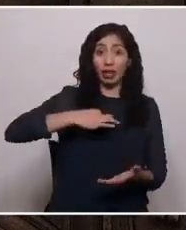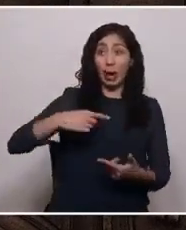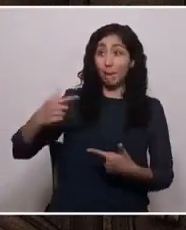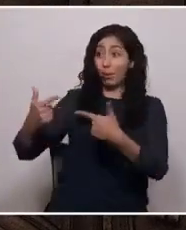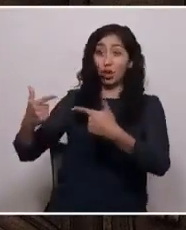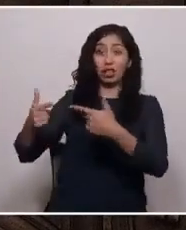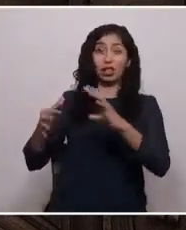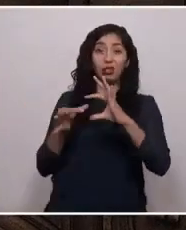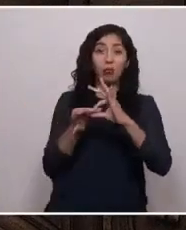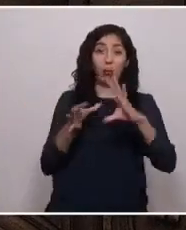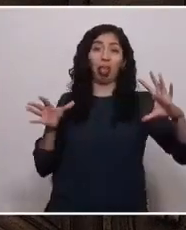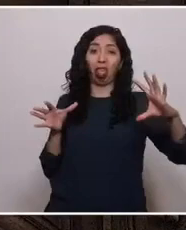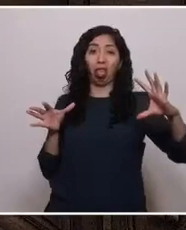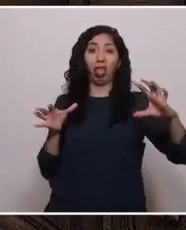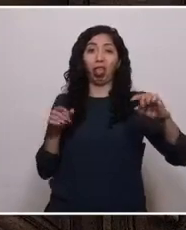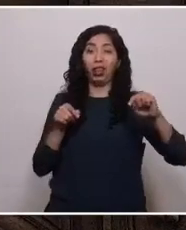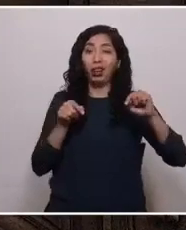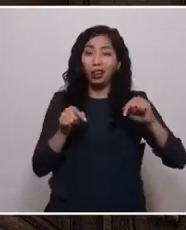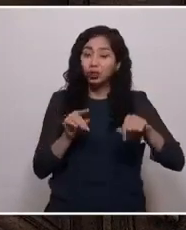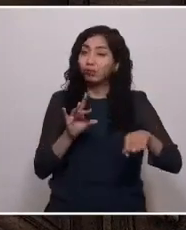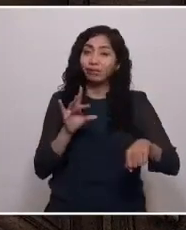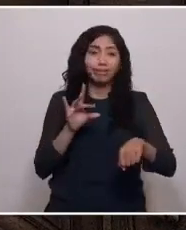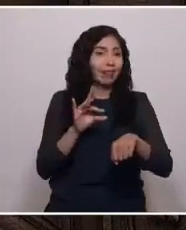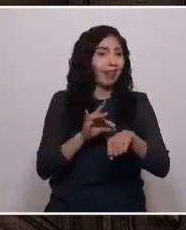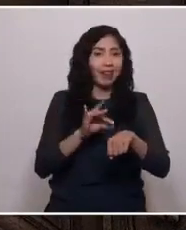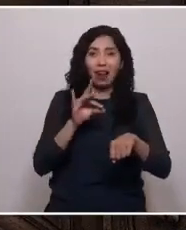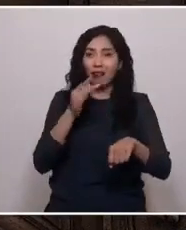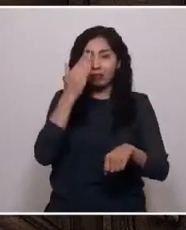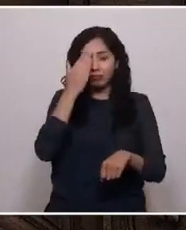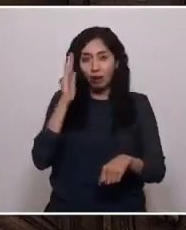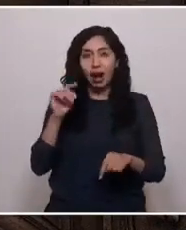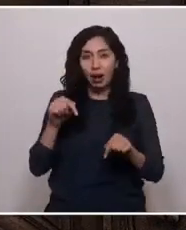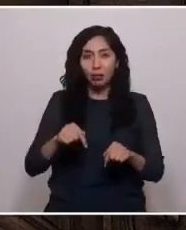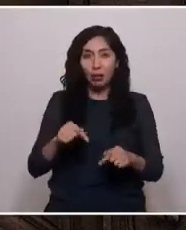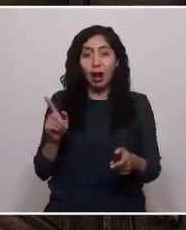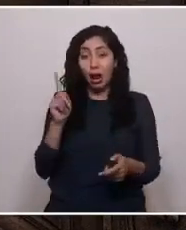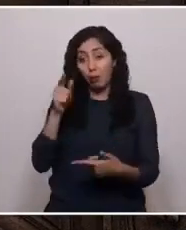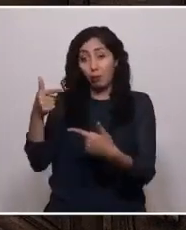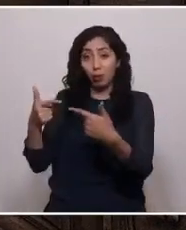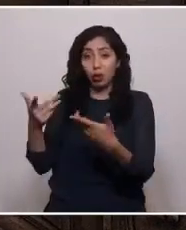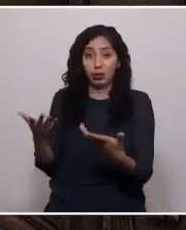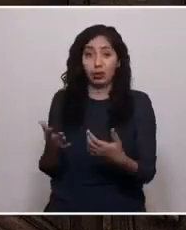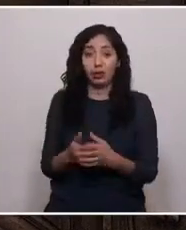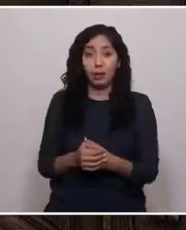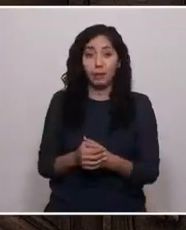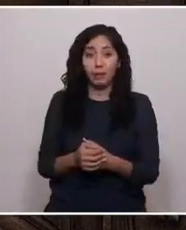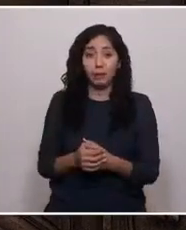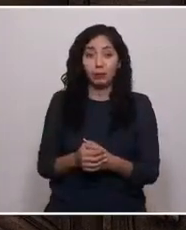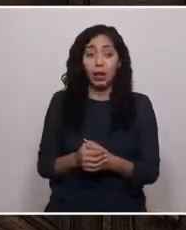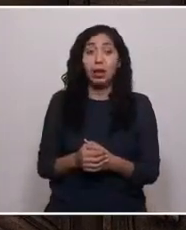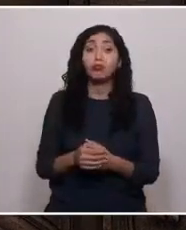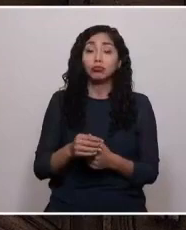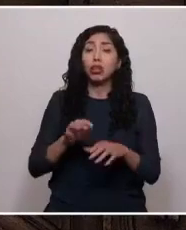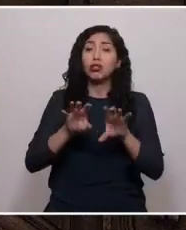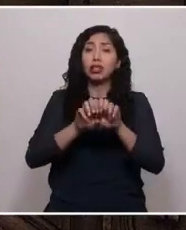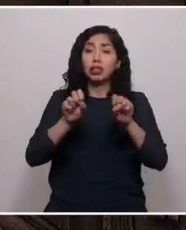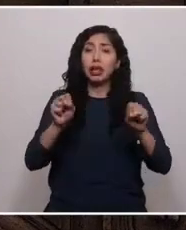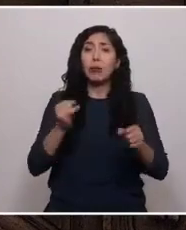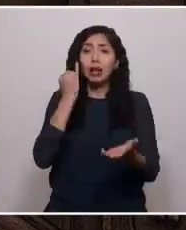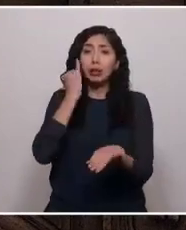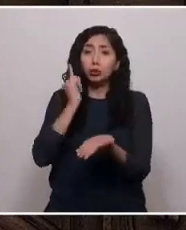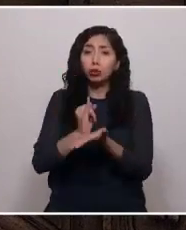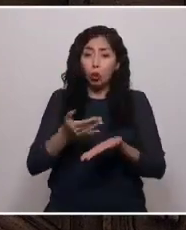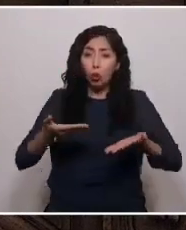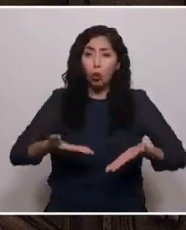iba a provocar un grave desprestigio para esta última. Tornándose el sistema institucional vigente en